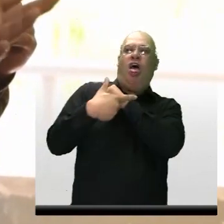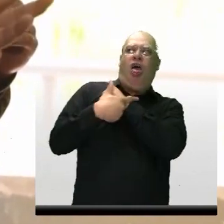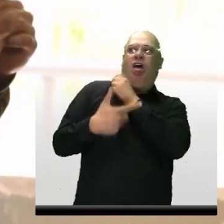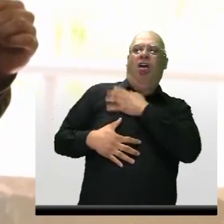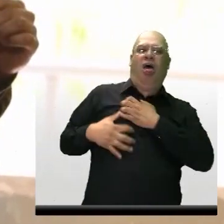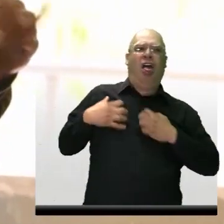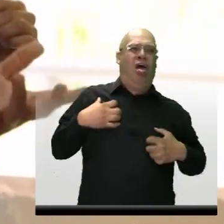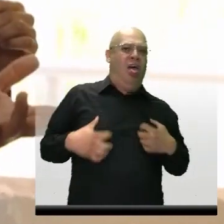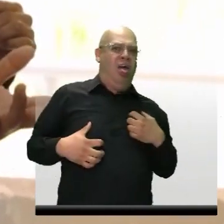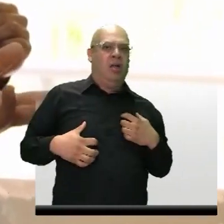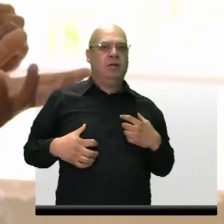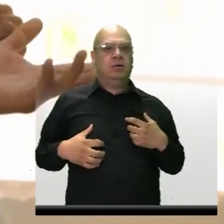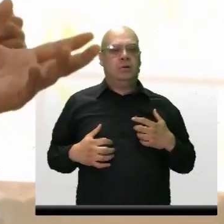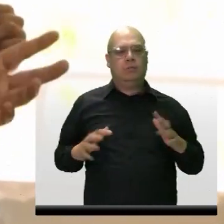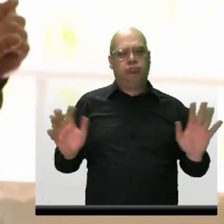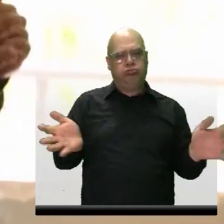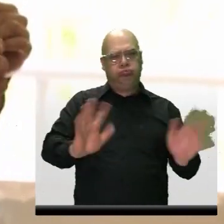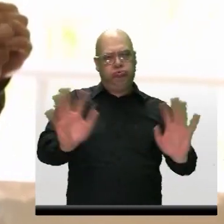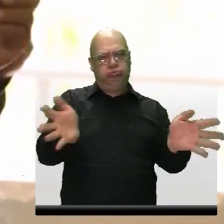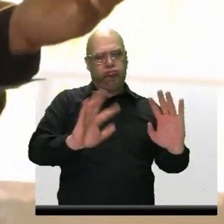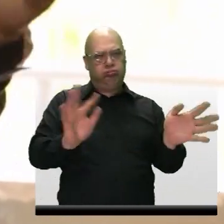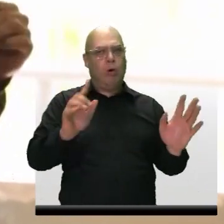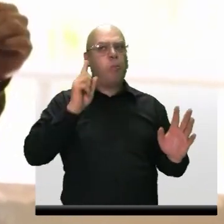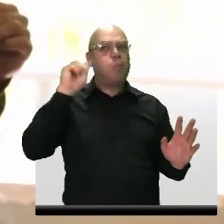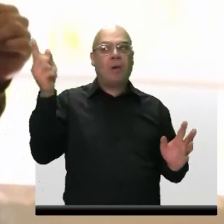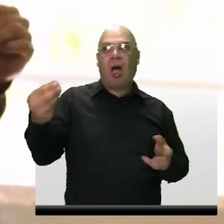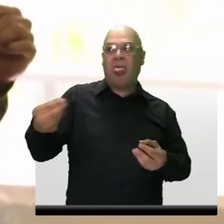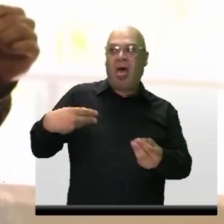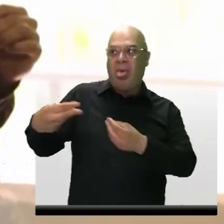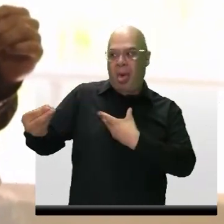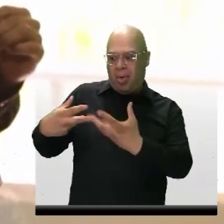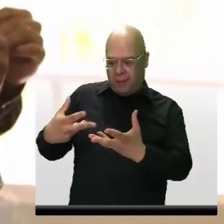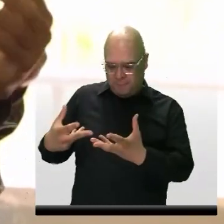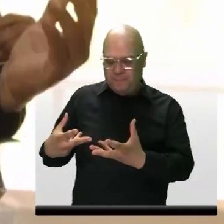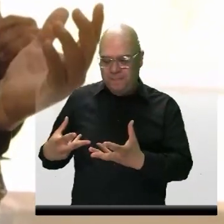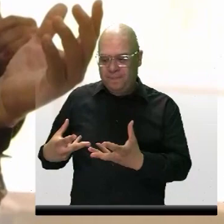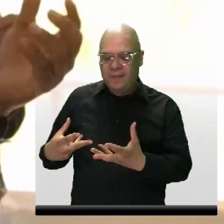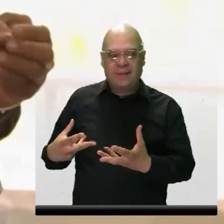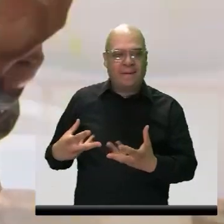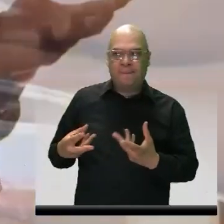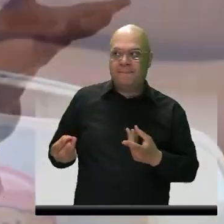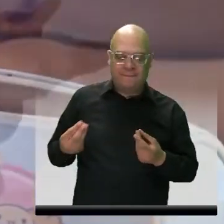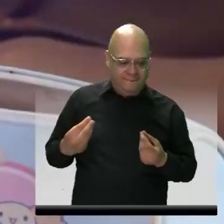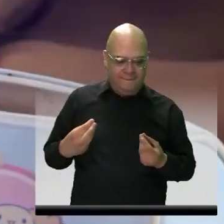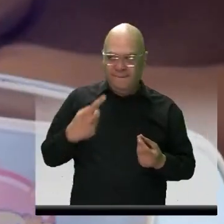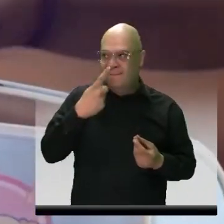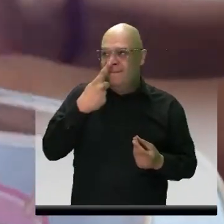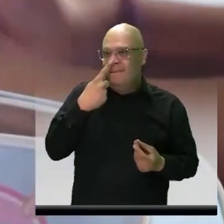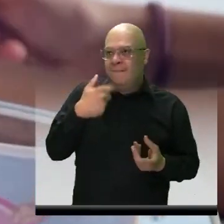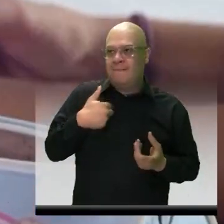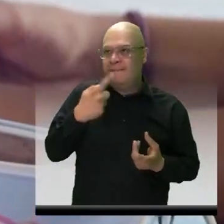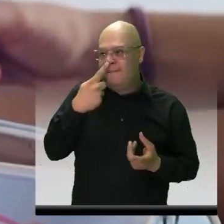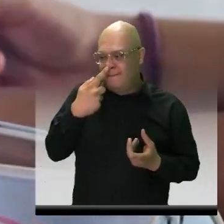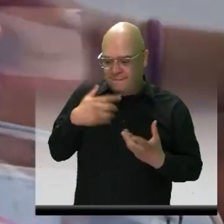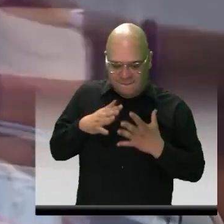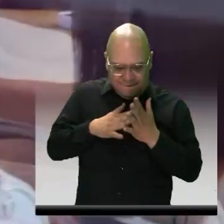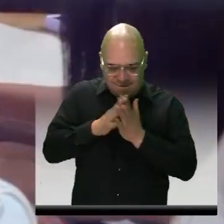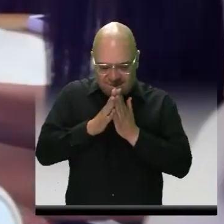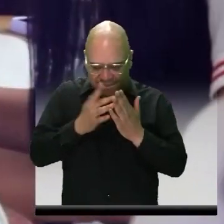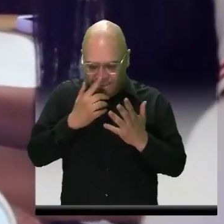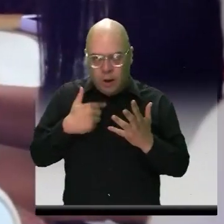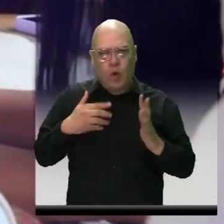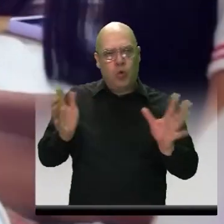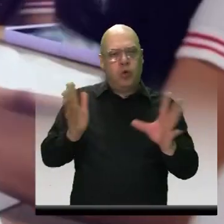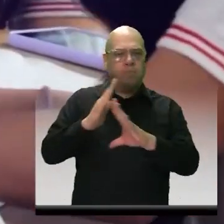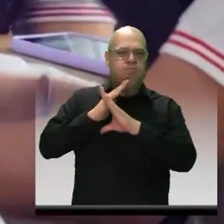muchas cosas que hoy en día les ofrecen a ustedes, y ustedes de pronto en la edad que están, son víctimas de esa situación. Bueno,